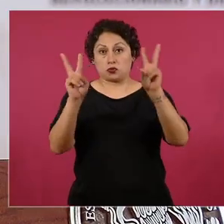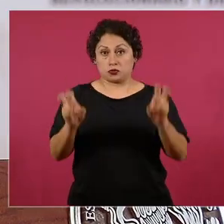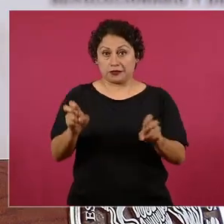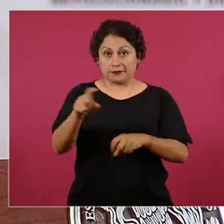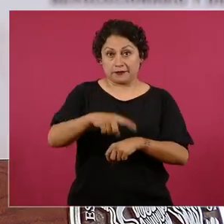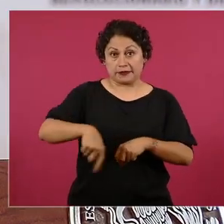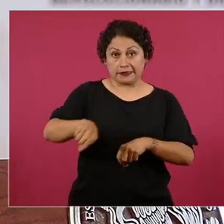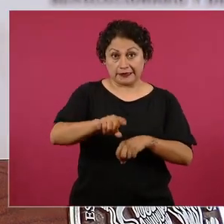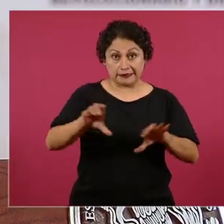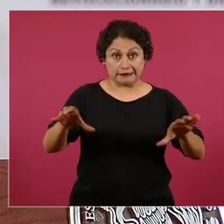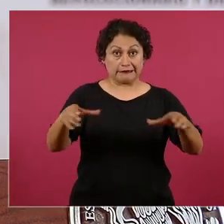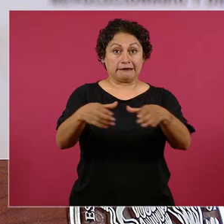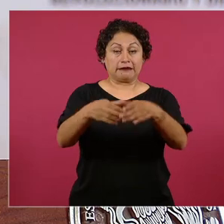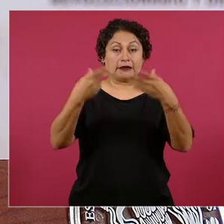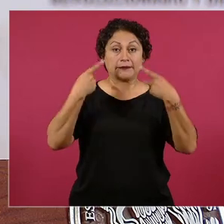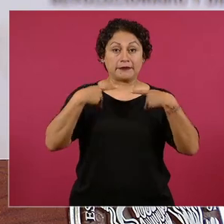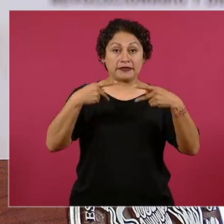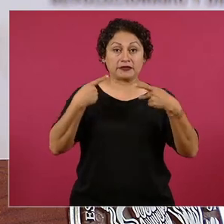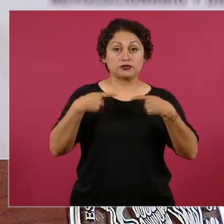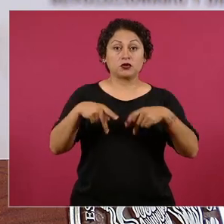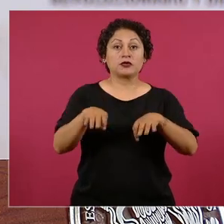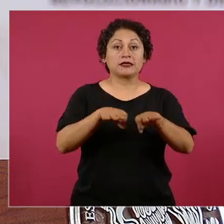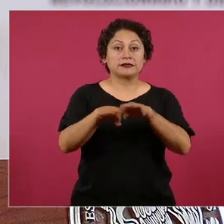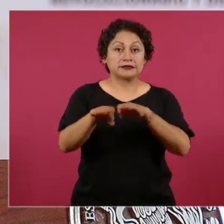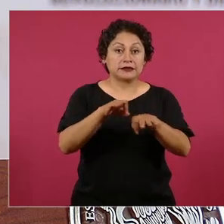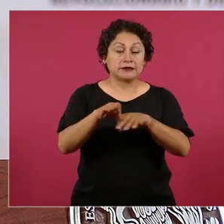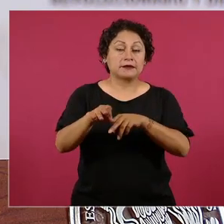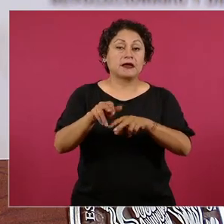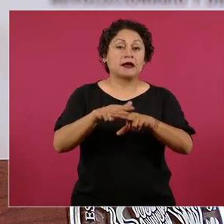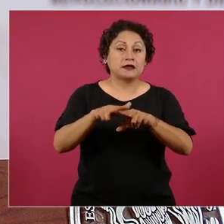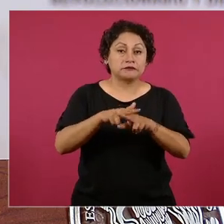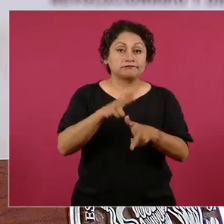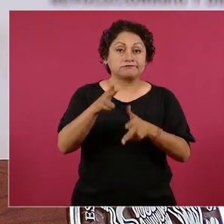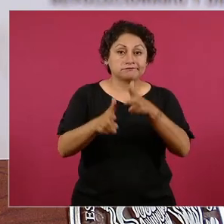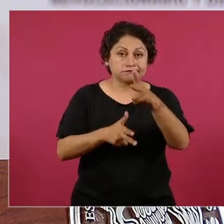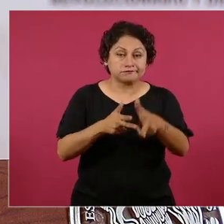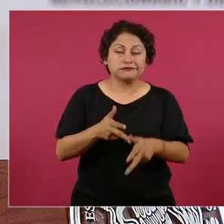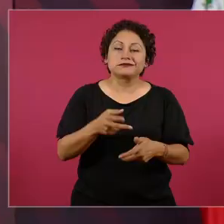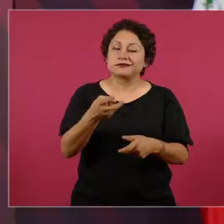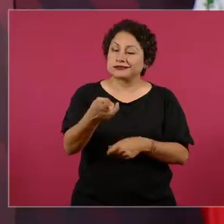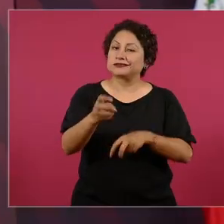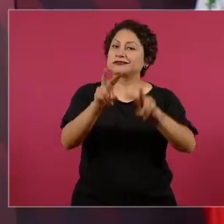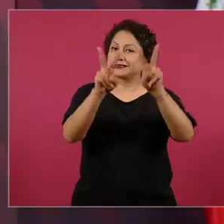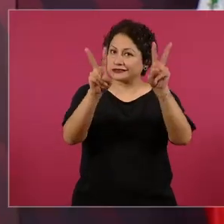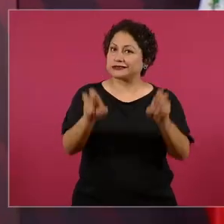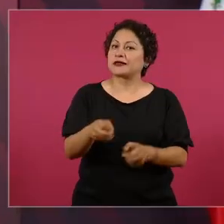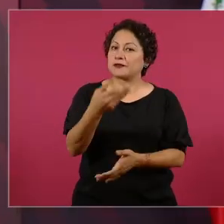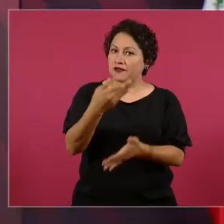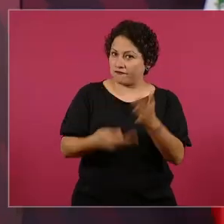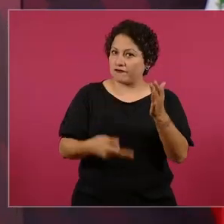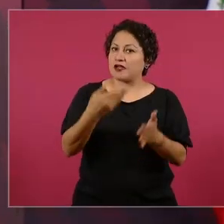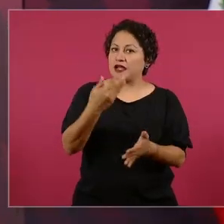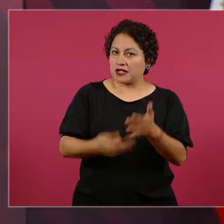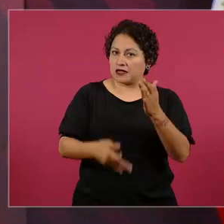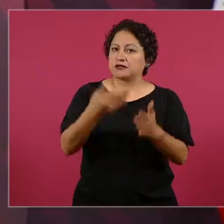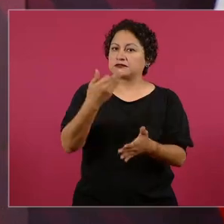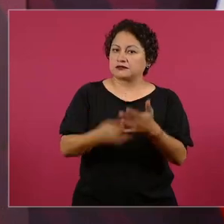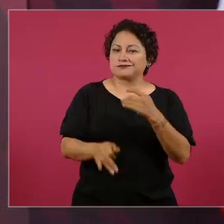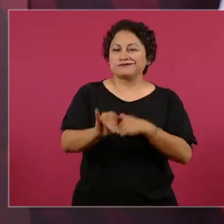tenemos pendiente, a ver si podemos atenderlos antes de concluir